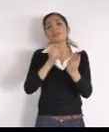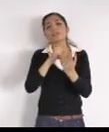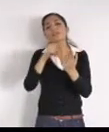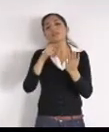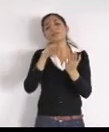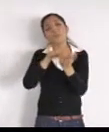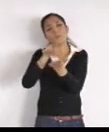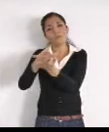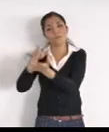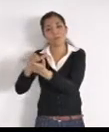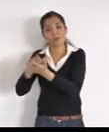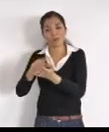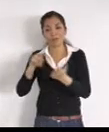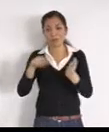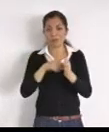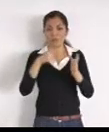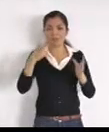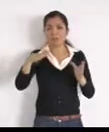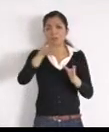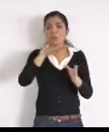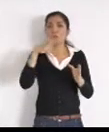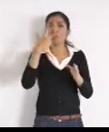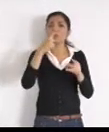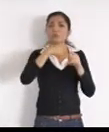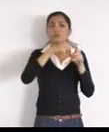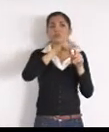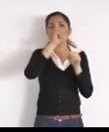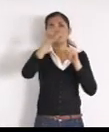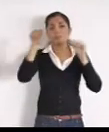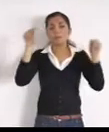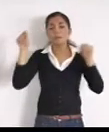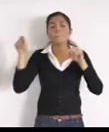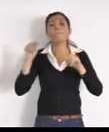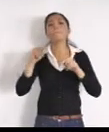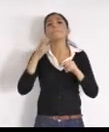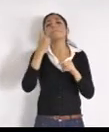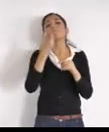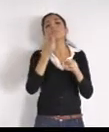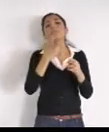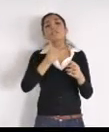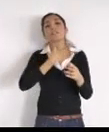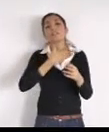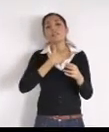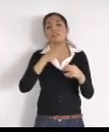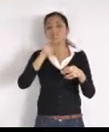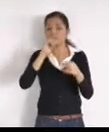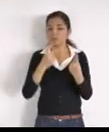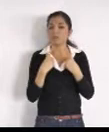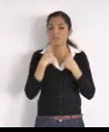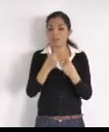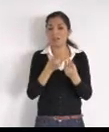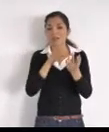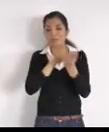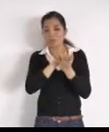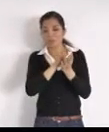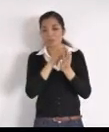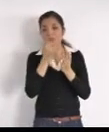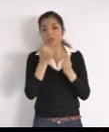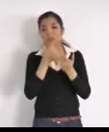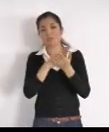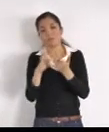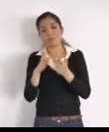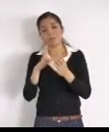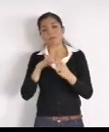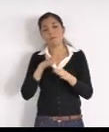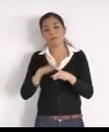previo a ello, se requiere, infraestructura, inversión, y algunas cuestiones, que estamos ya, realizando, Ignacio Robles, por el Twitter personal,